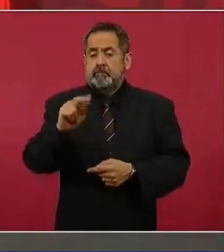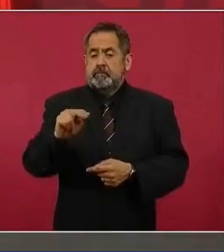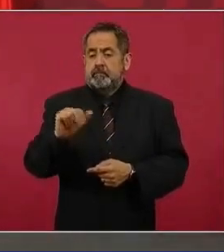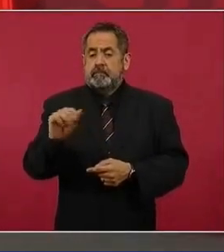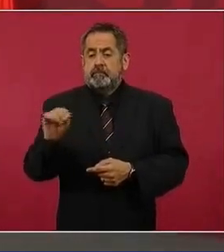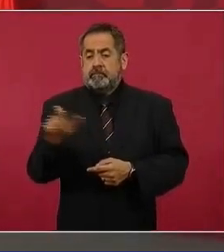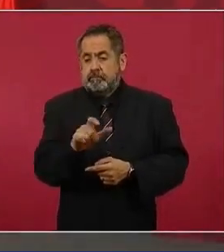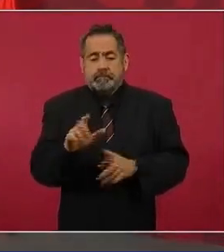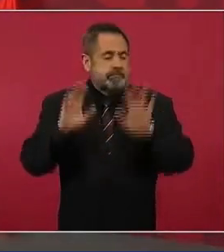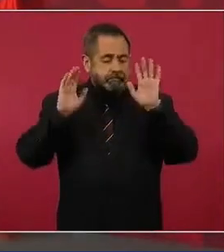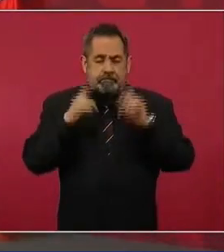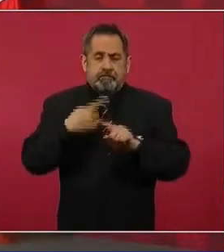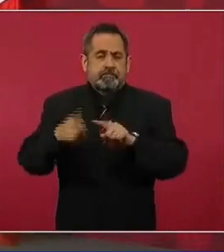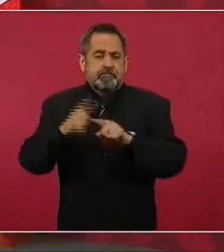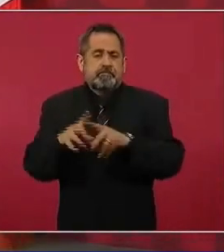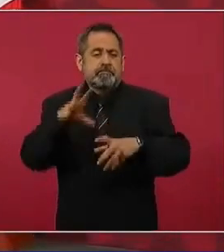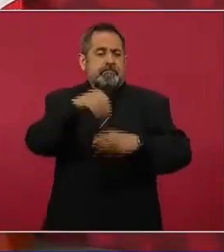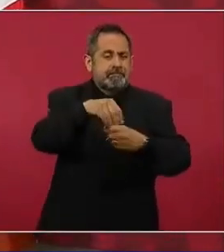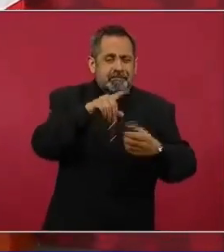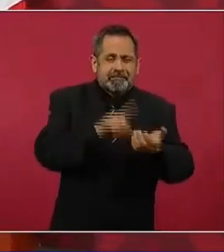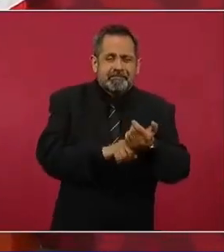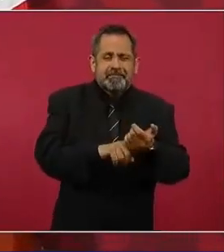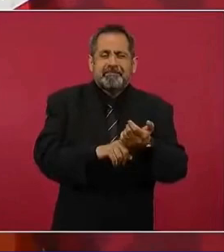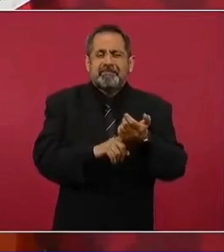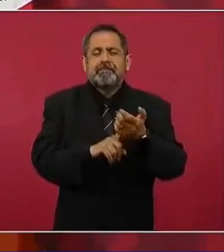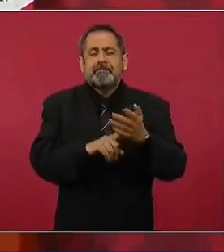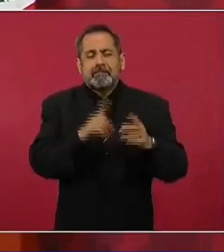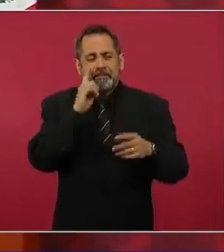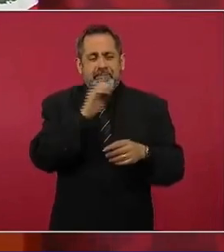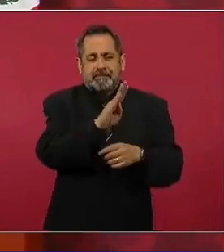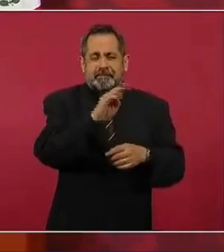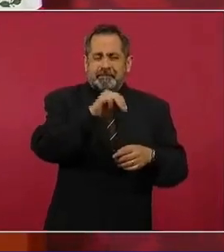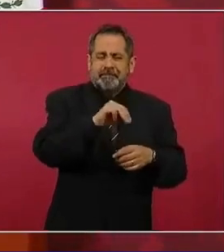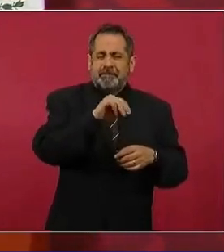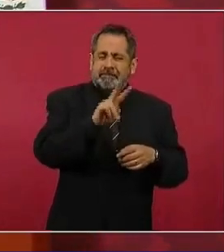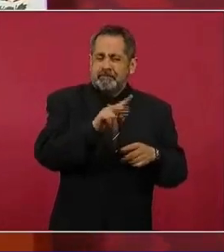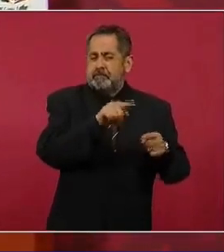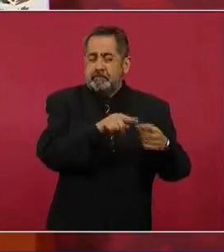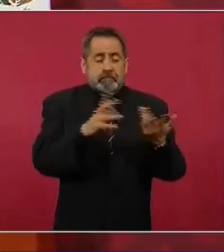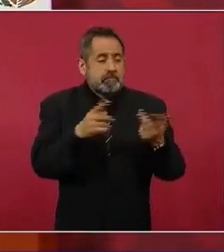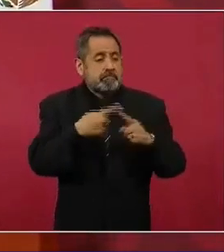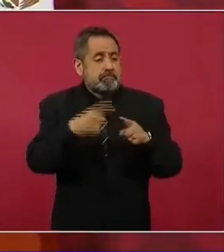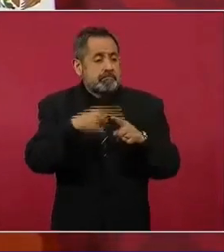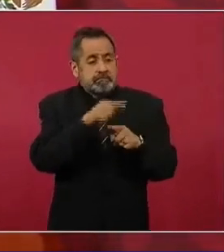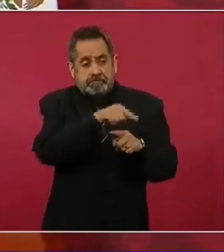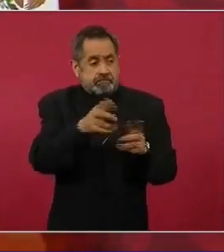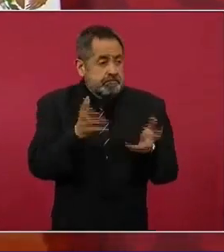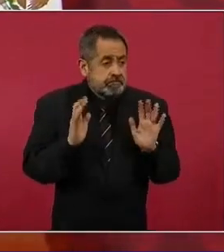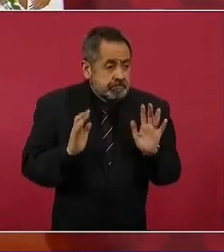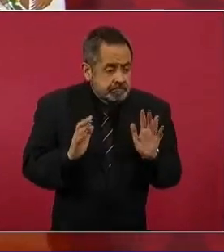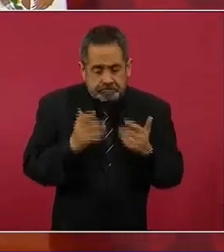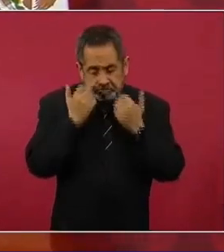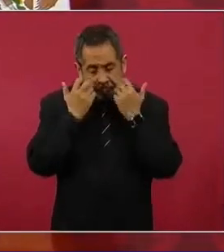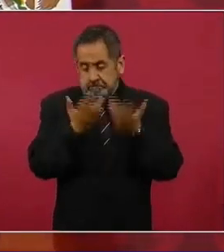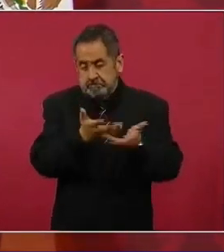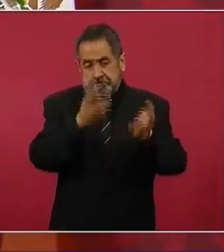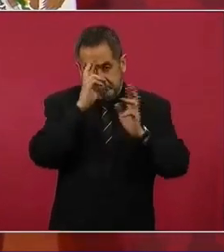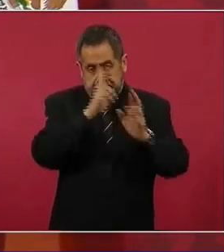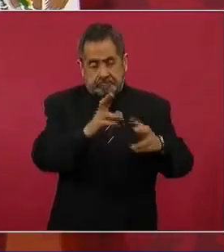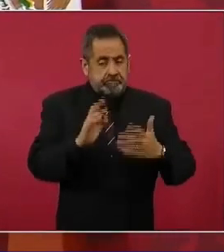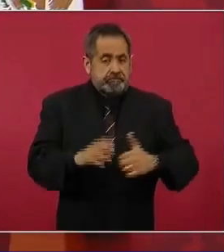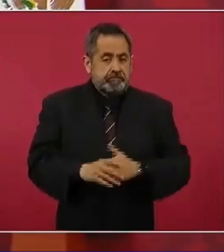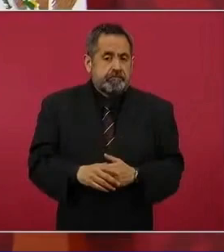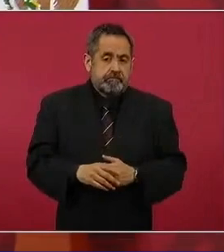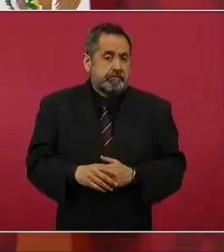empresas, las que cotizan en bolsa, las empresas del sector financiero. Y bueno, pues esperemos